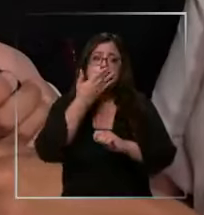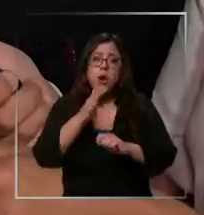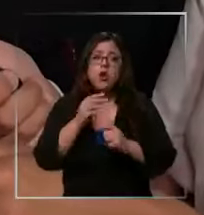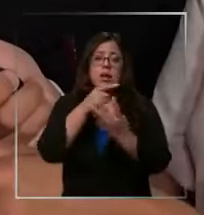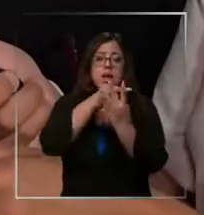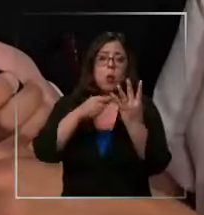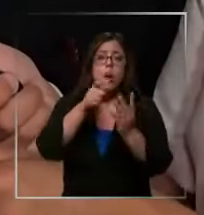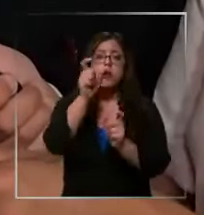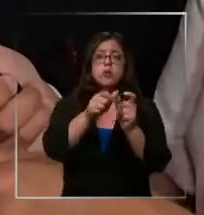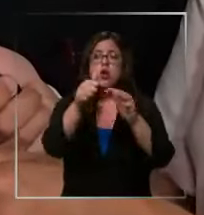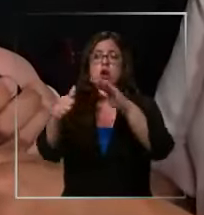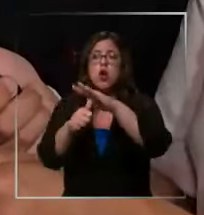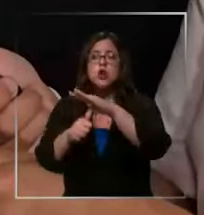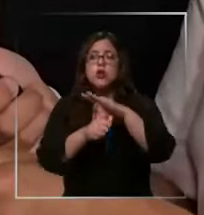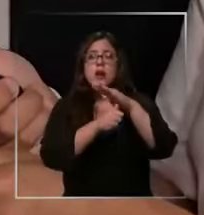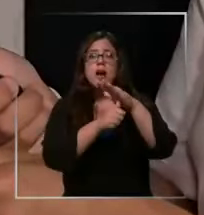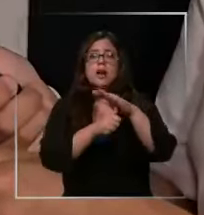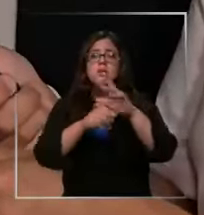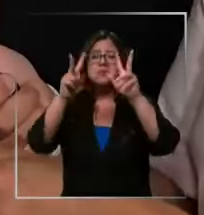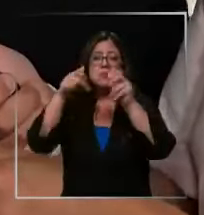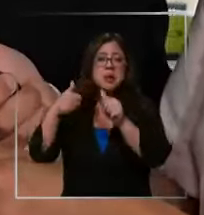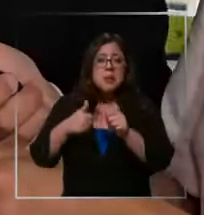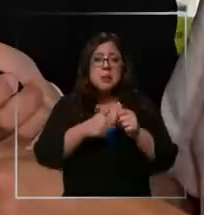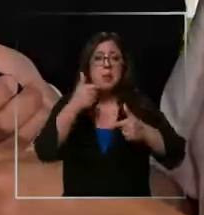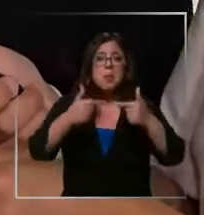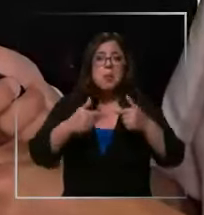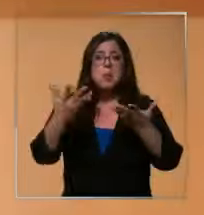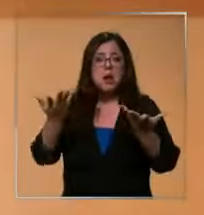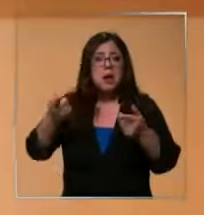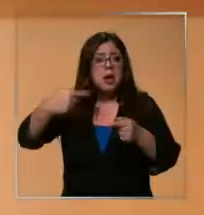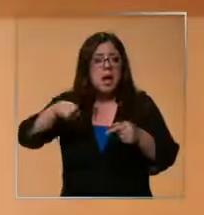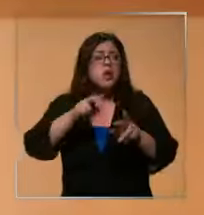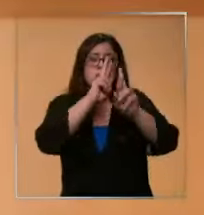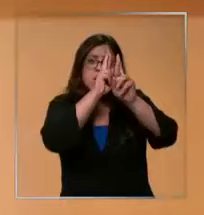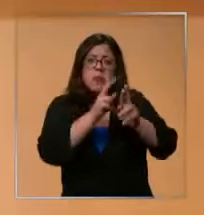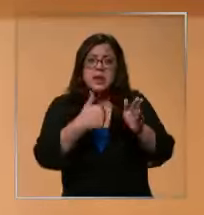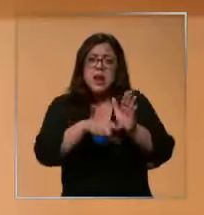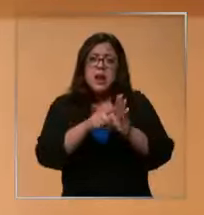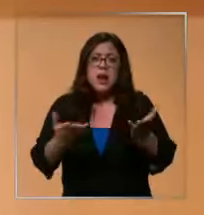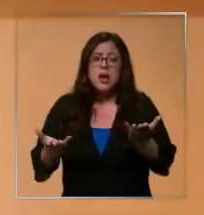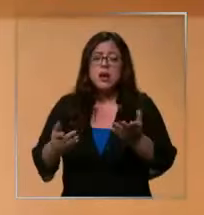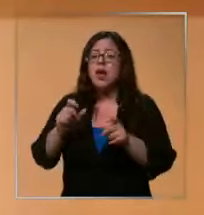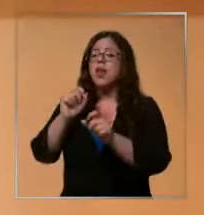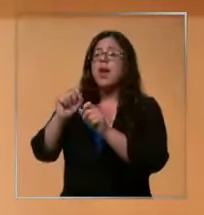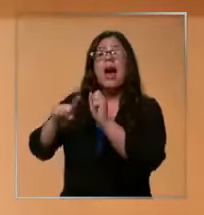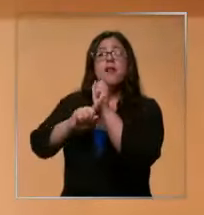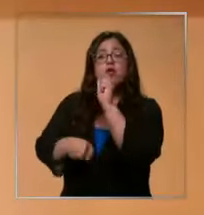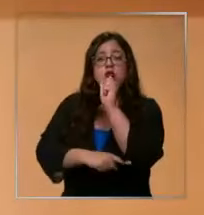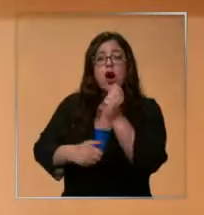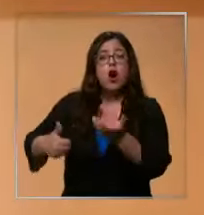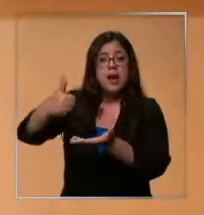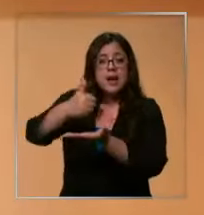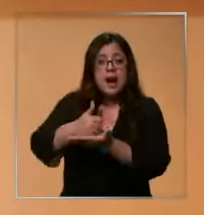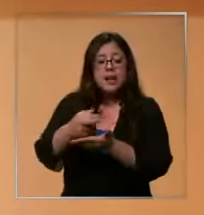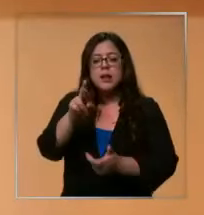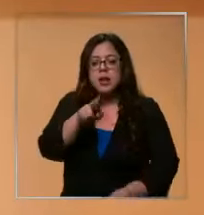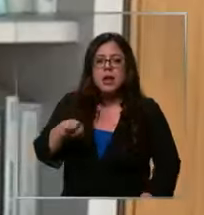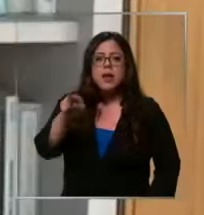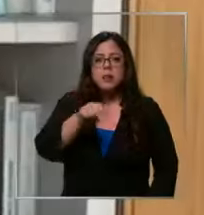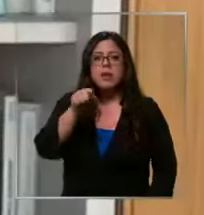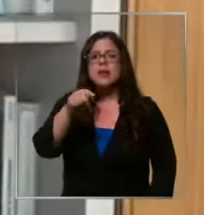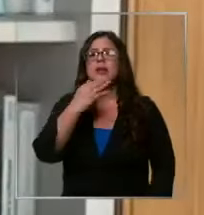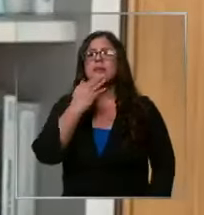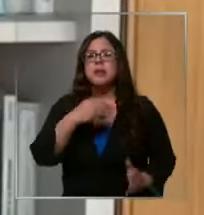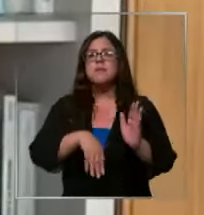concejales fuera de no hacer una persecución política se dedicaron a respetar la ley. La defensa del alcalde insiste en ese punto y va más allá.